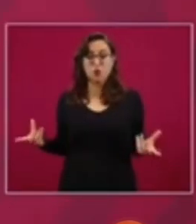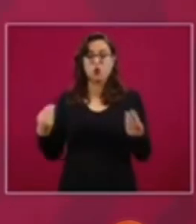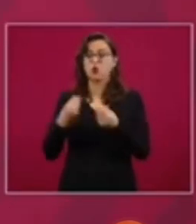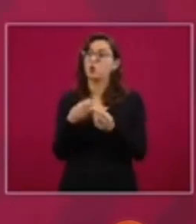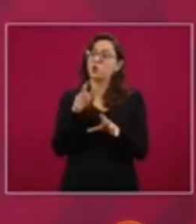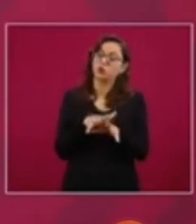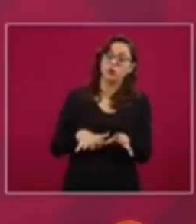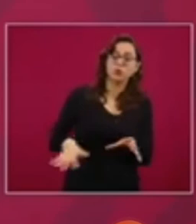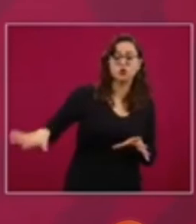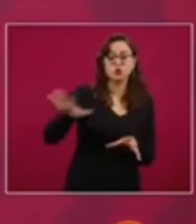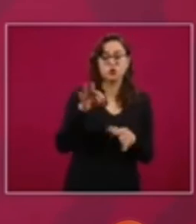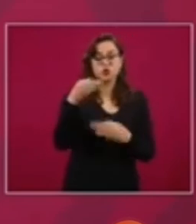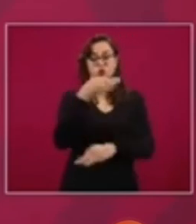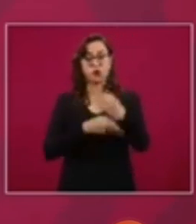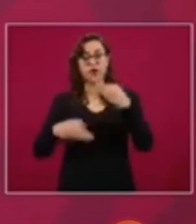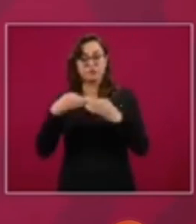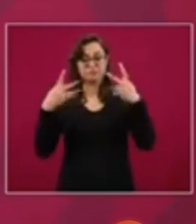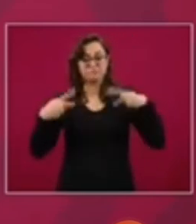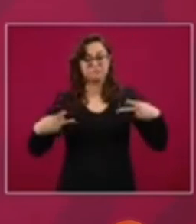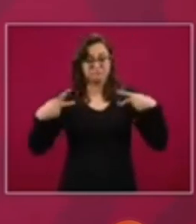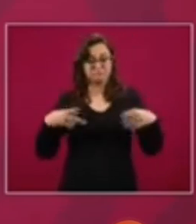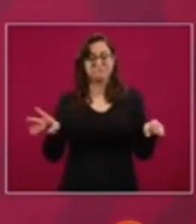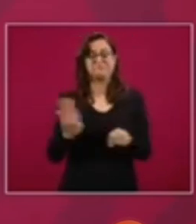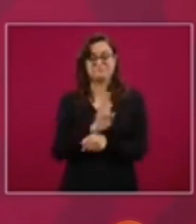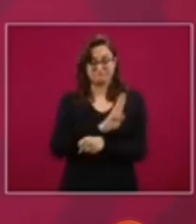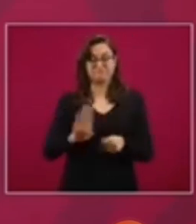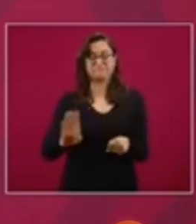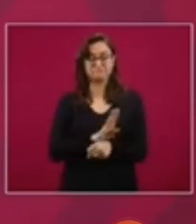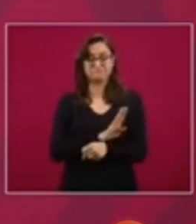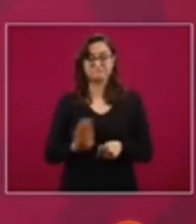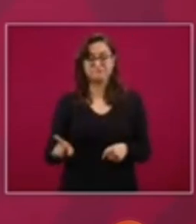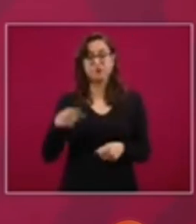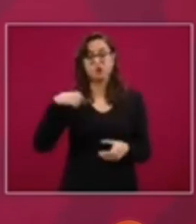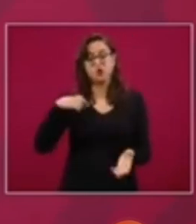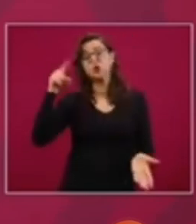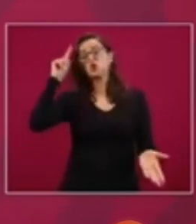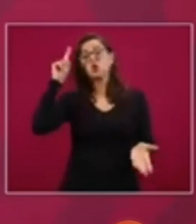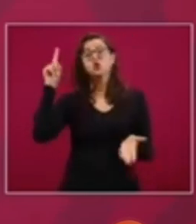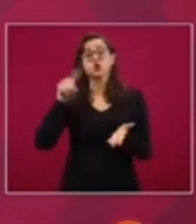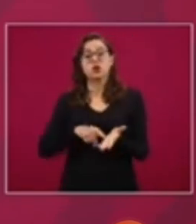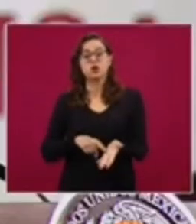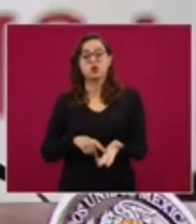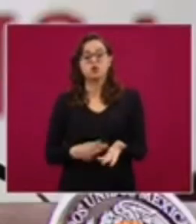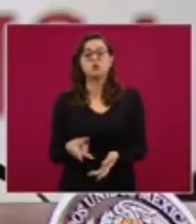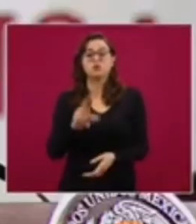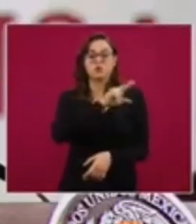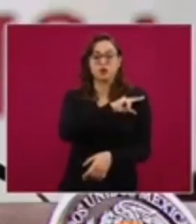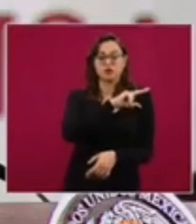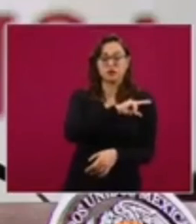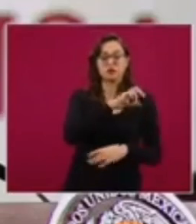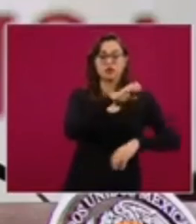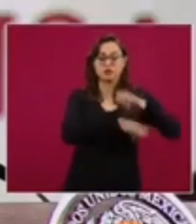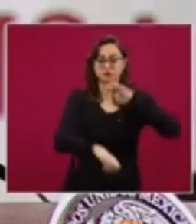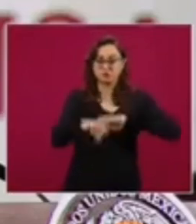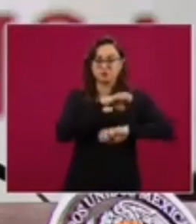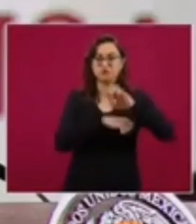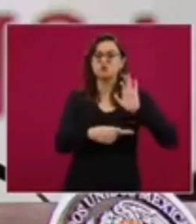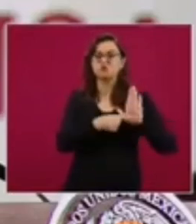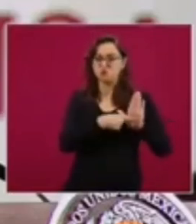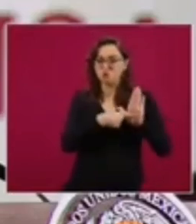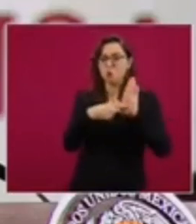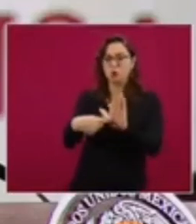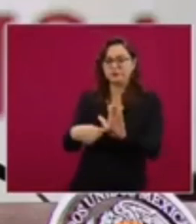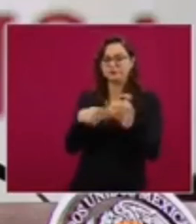beneficio de todos los mexicanos creo que esta es la manera en que el sector privado no solamente demuestra sino trabaja